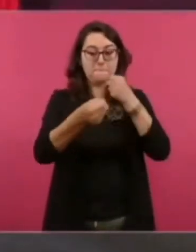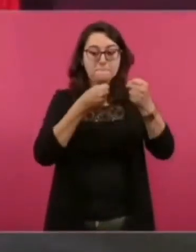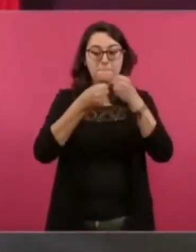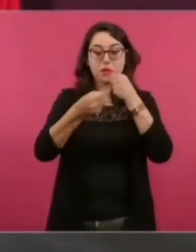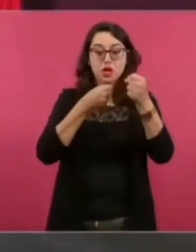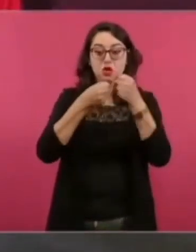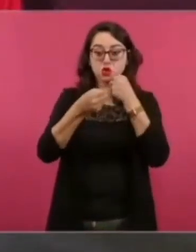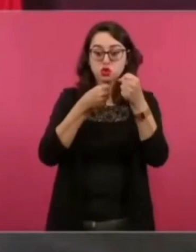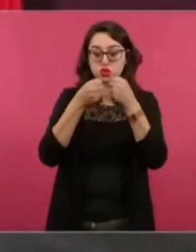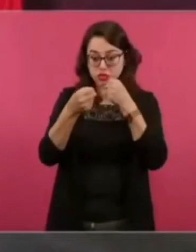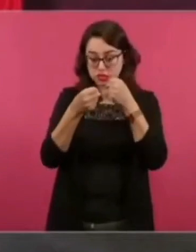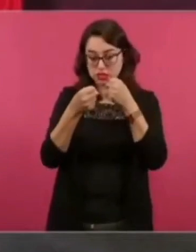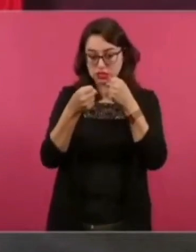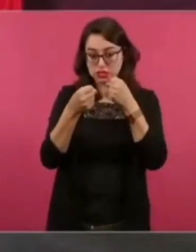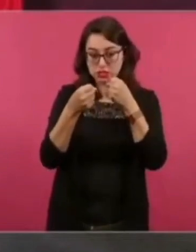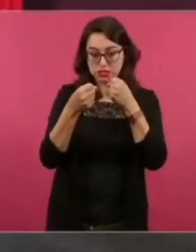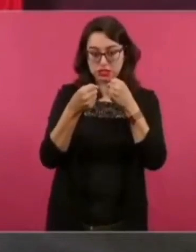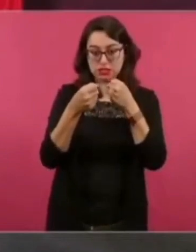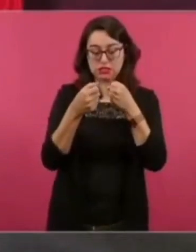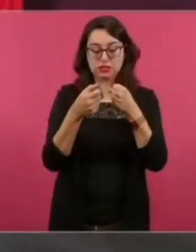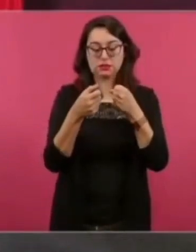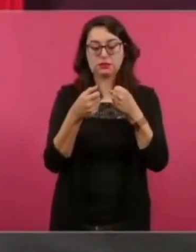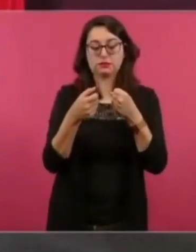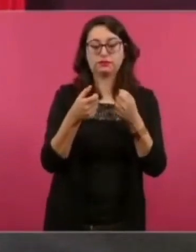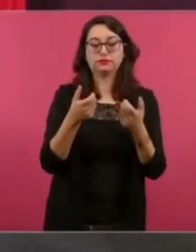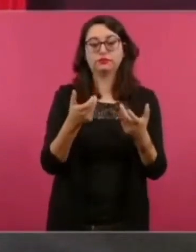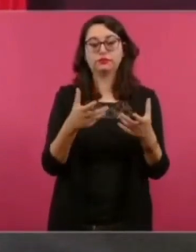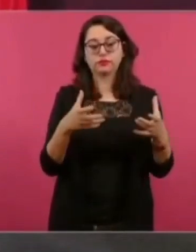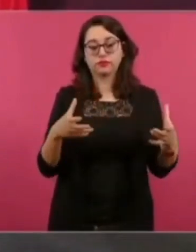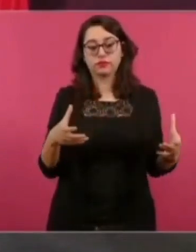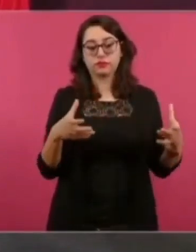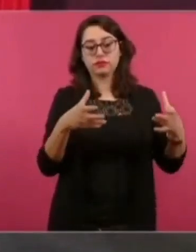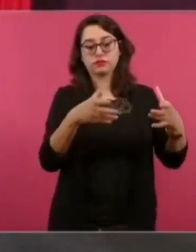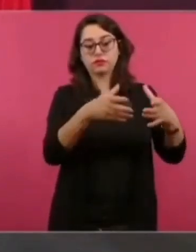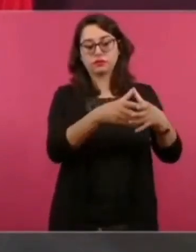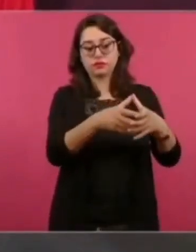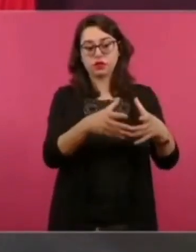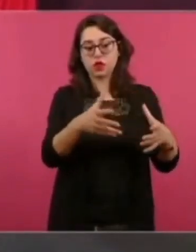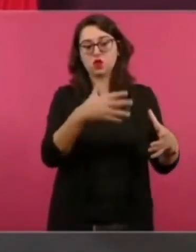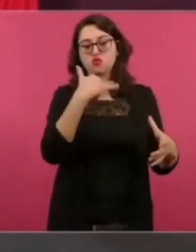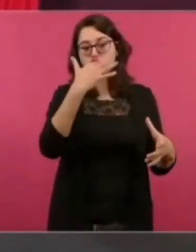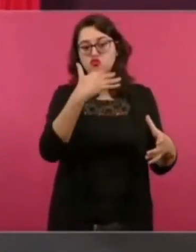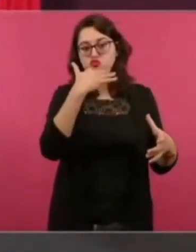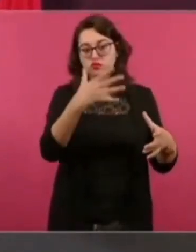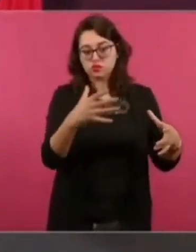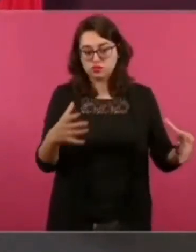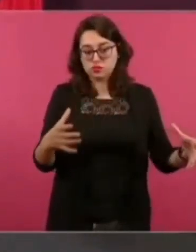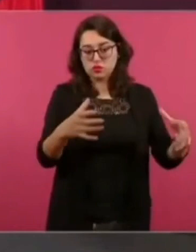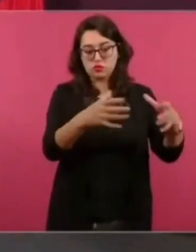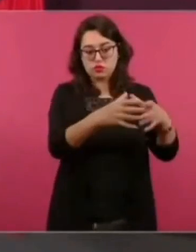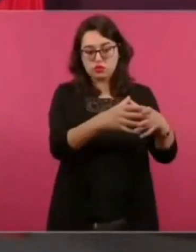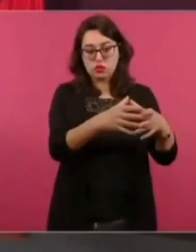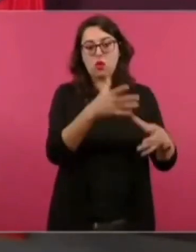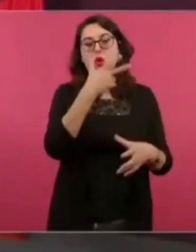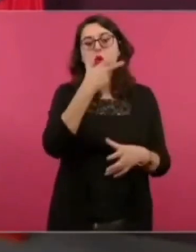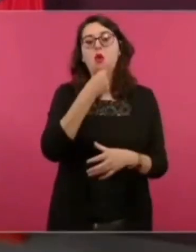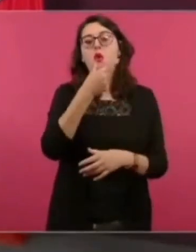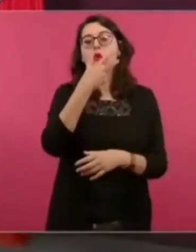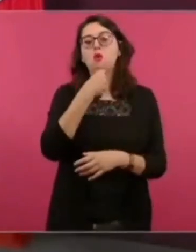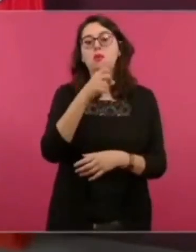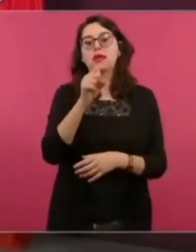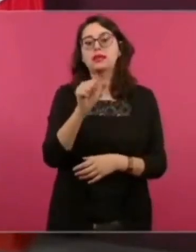al servicio del bloque conservador corrupto, Sarmiento,